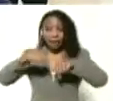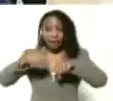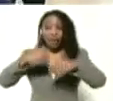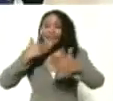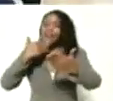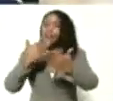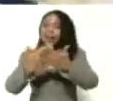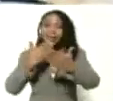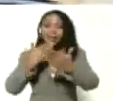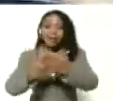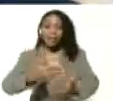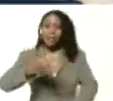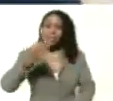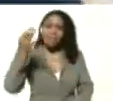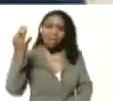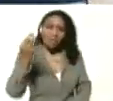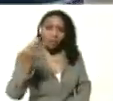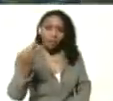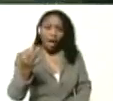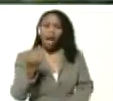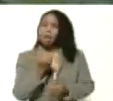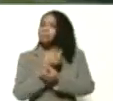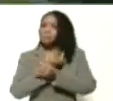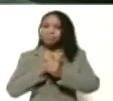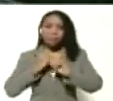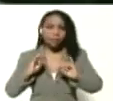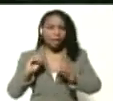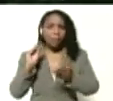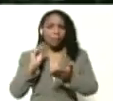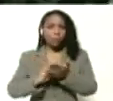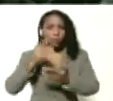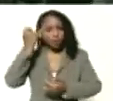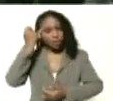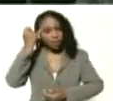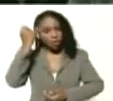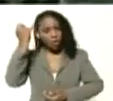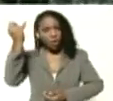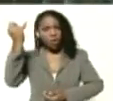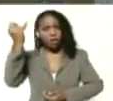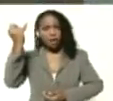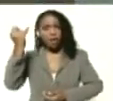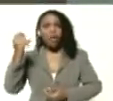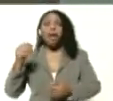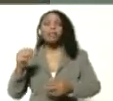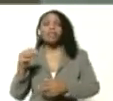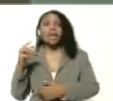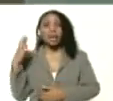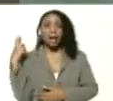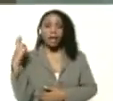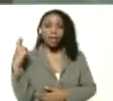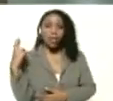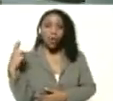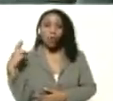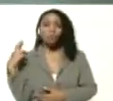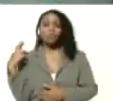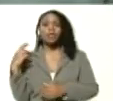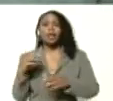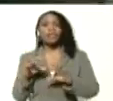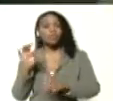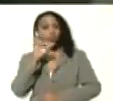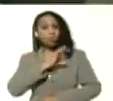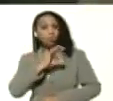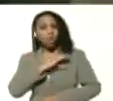agradecimiento de verdad, independientemente de la posición ideológica, religiosa, de la clase social,